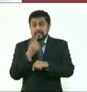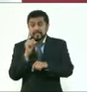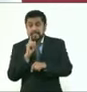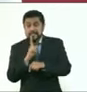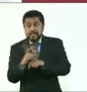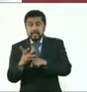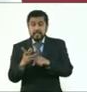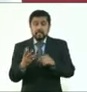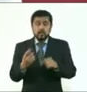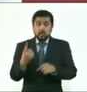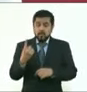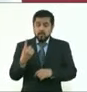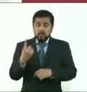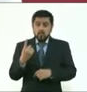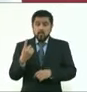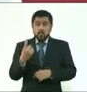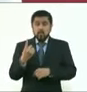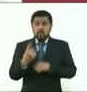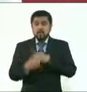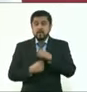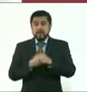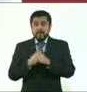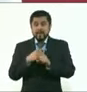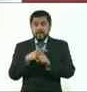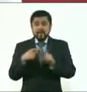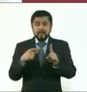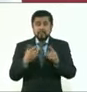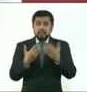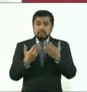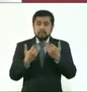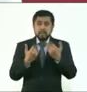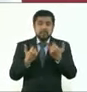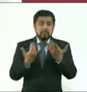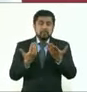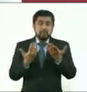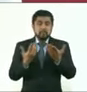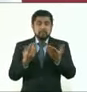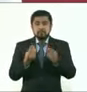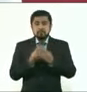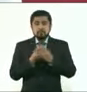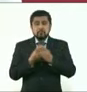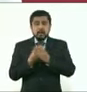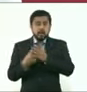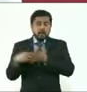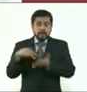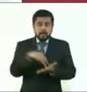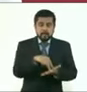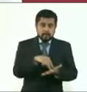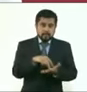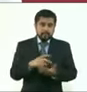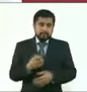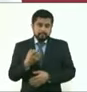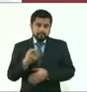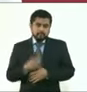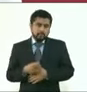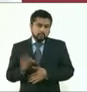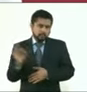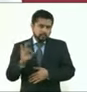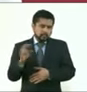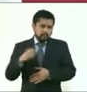haber asistido año y medio a la escuela. Entonces, si estuviéramos viendo un riesgo en este caso